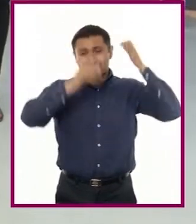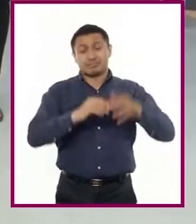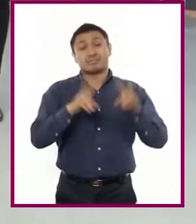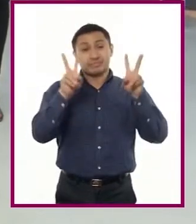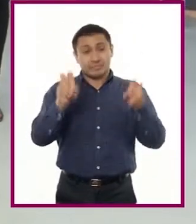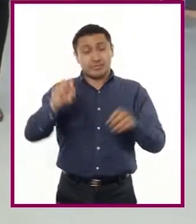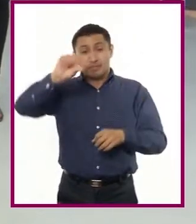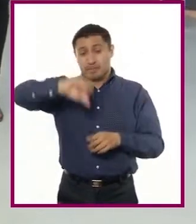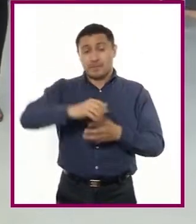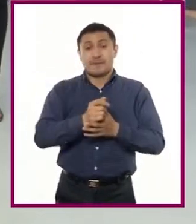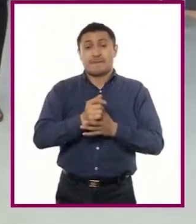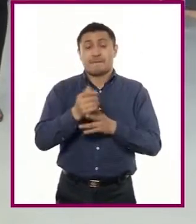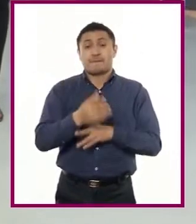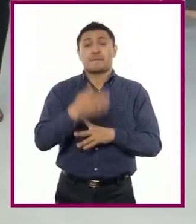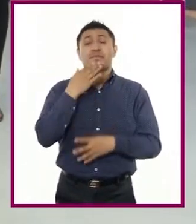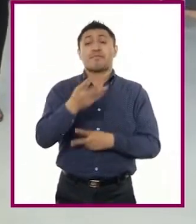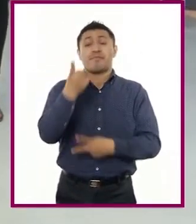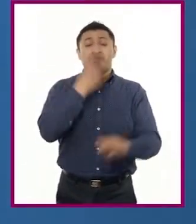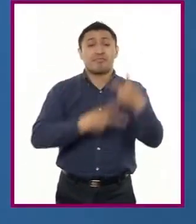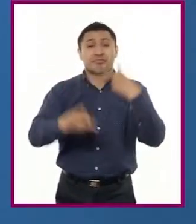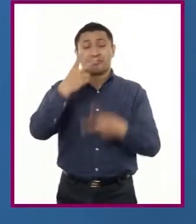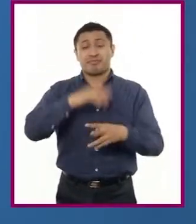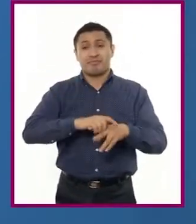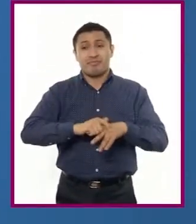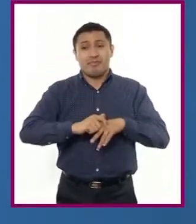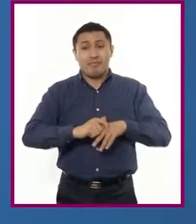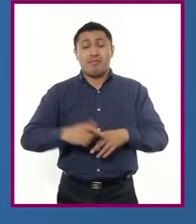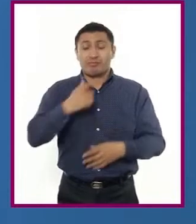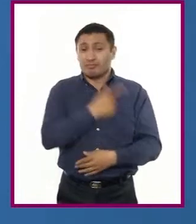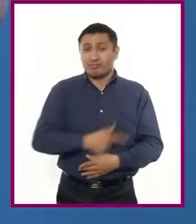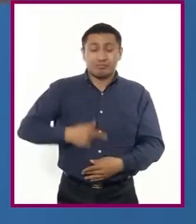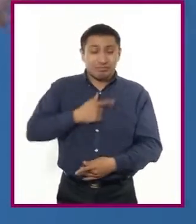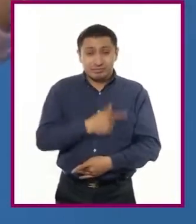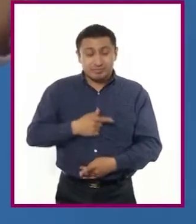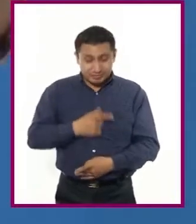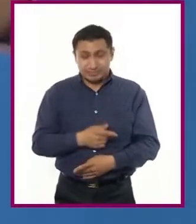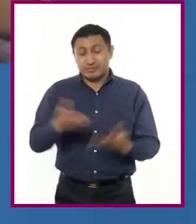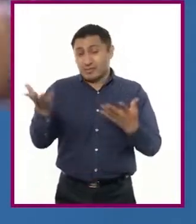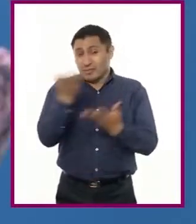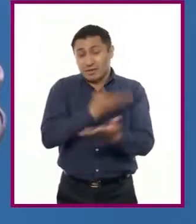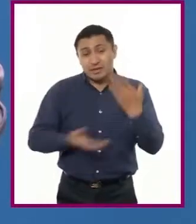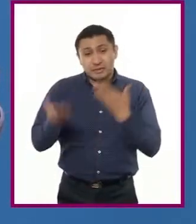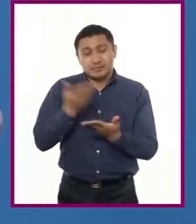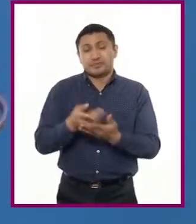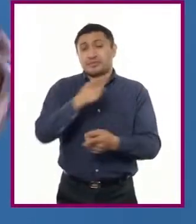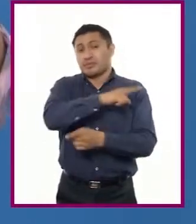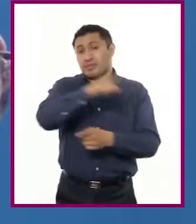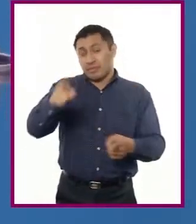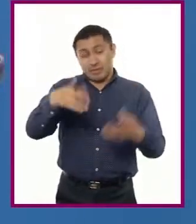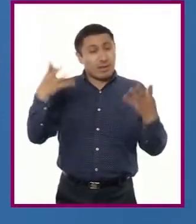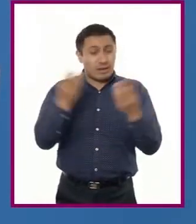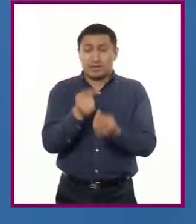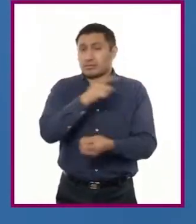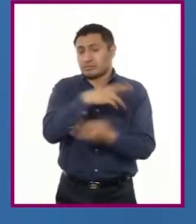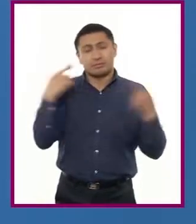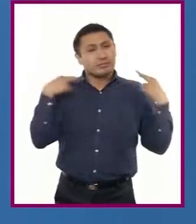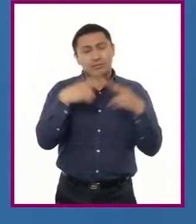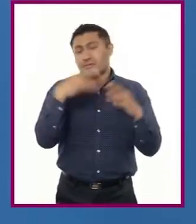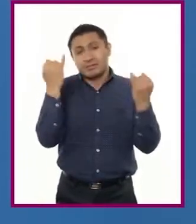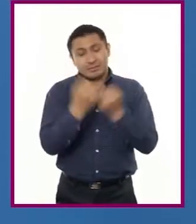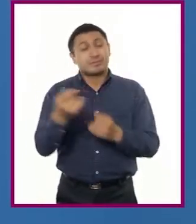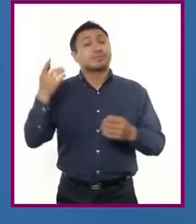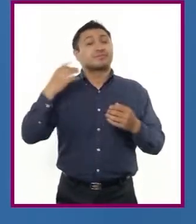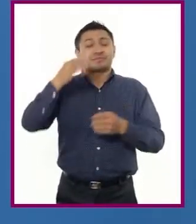Bienvenida maestra. Es un gusto Juan Carlos compartir contigo y con ustedes en casa. Antes de iniciar,